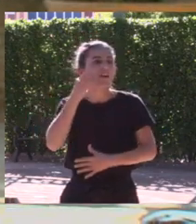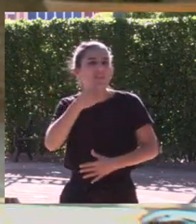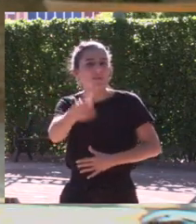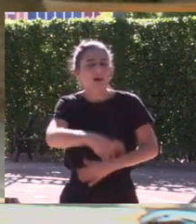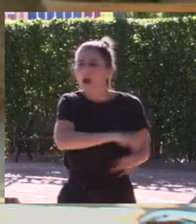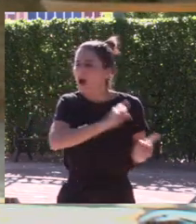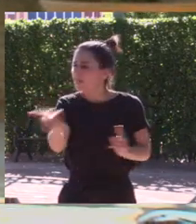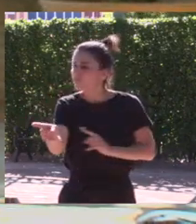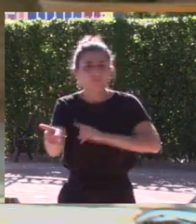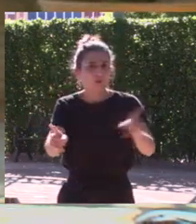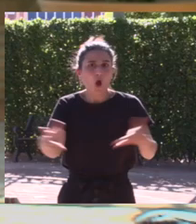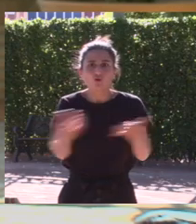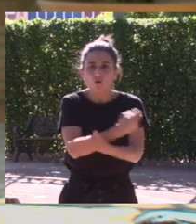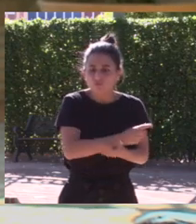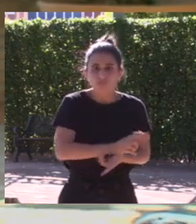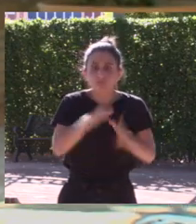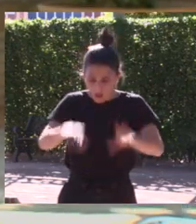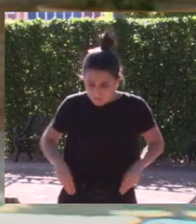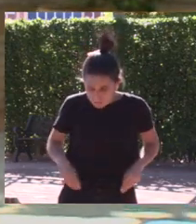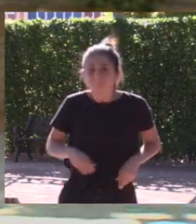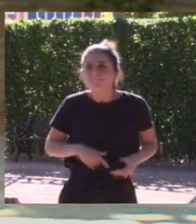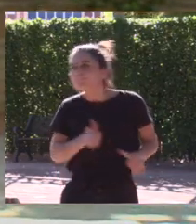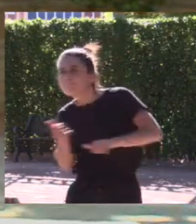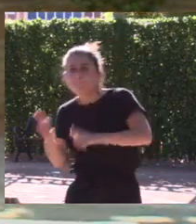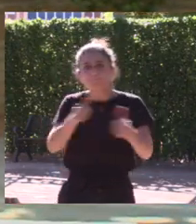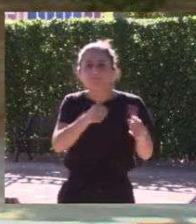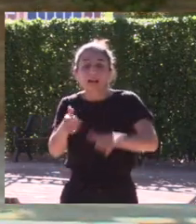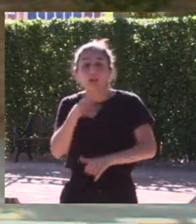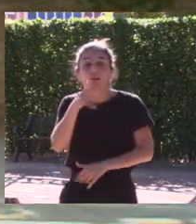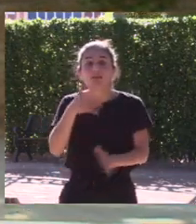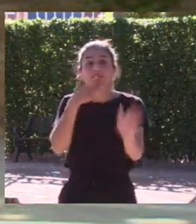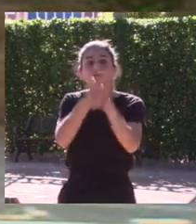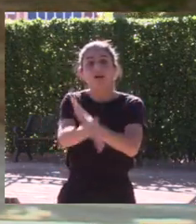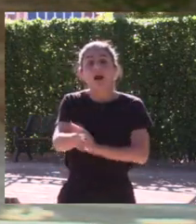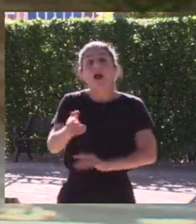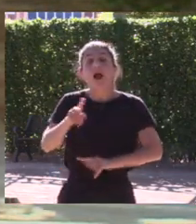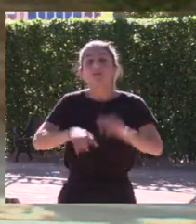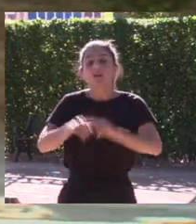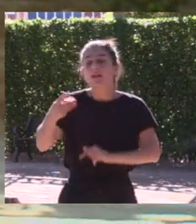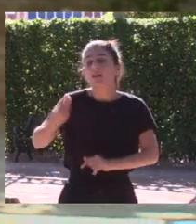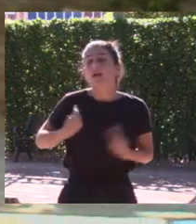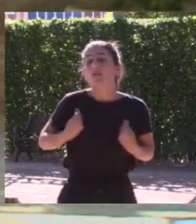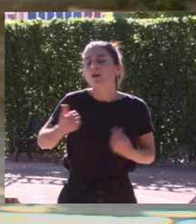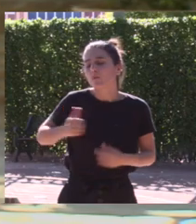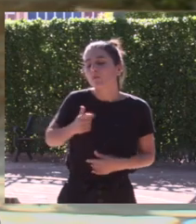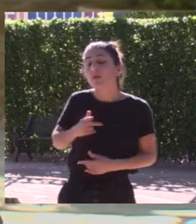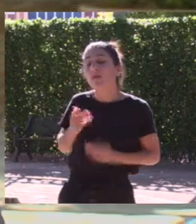cuando decía algo todos ellos se ponían en marcha con lo cual las oportunidades están para